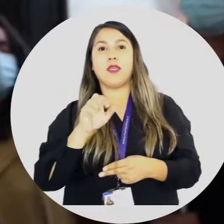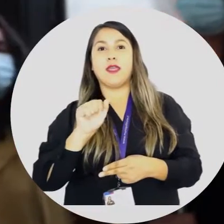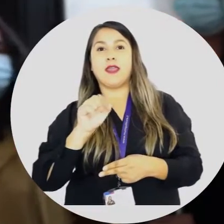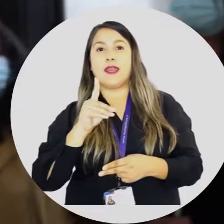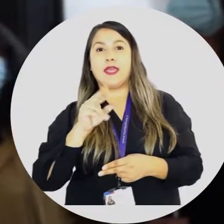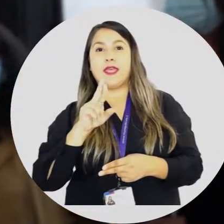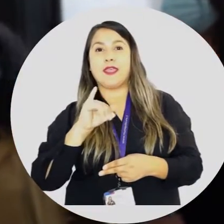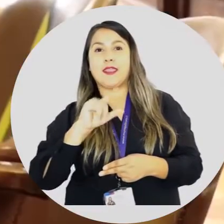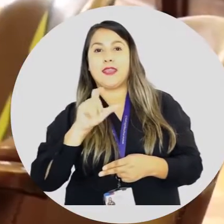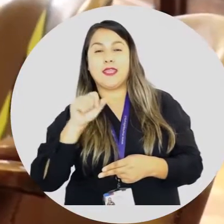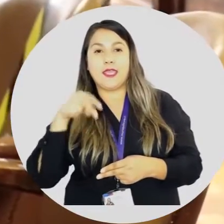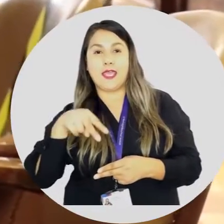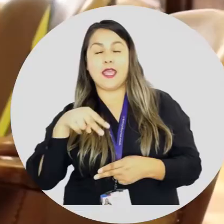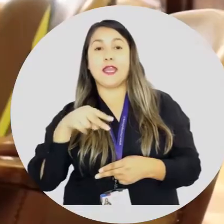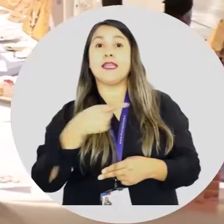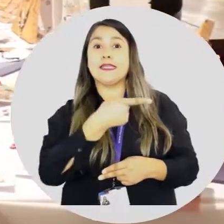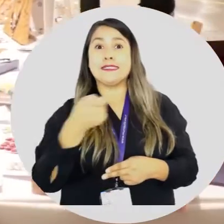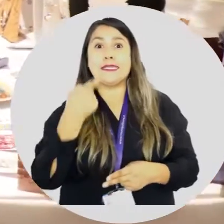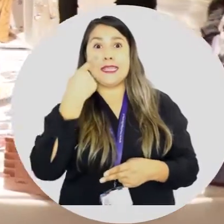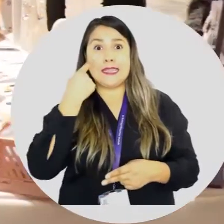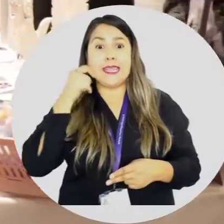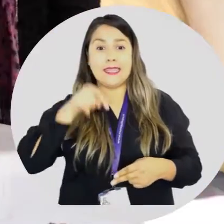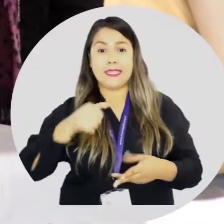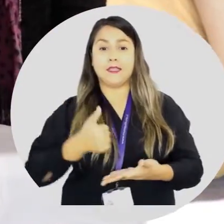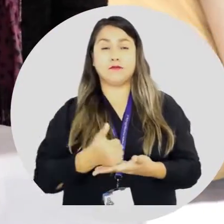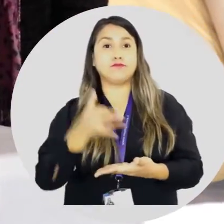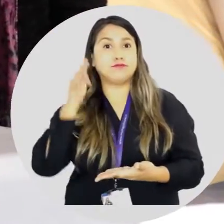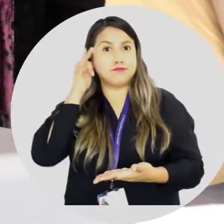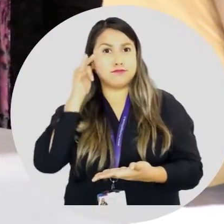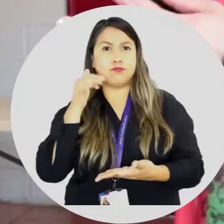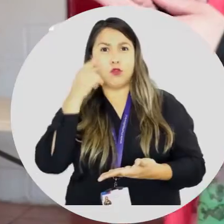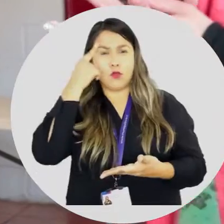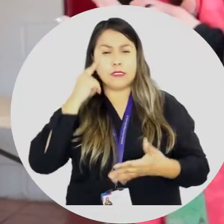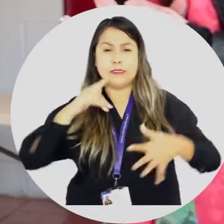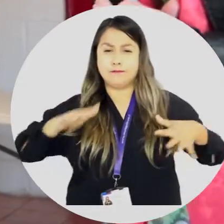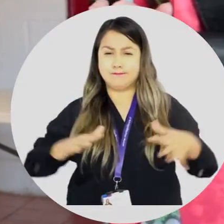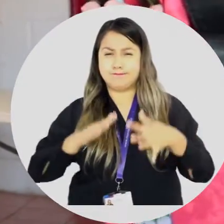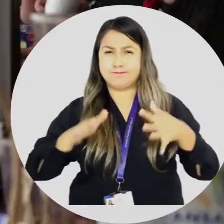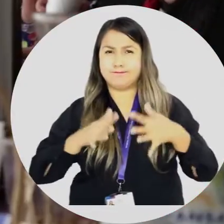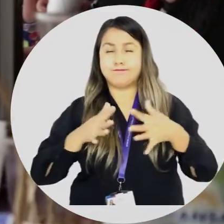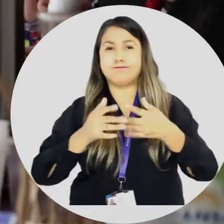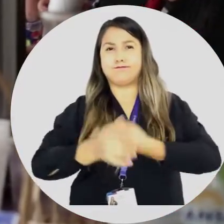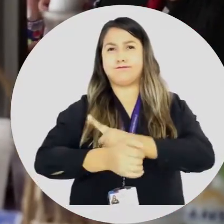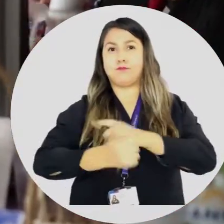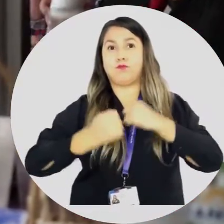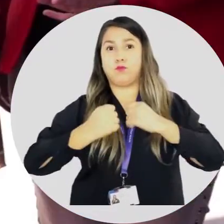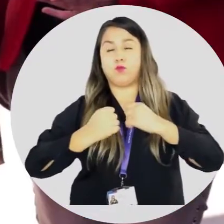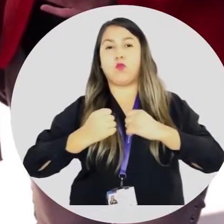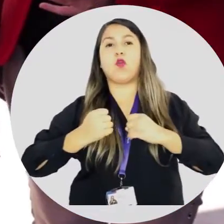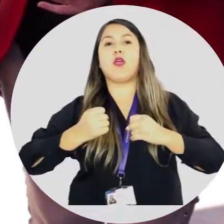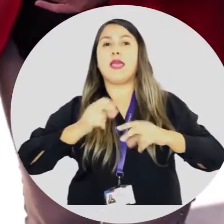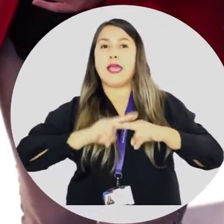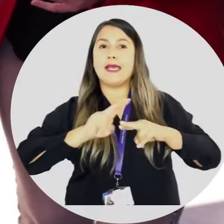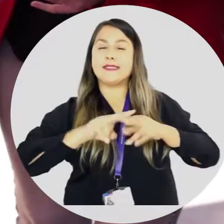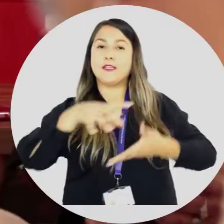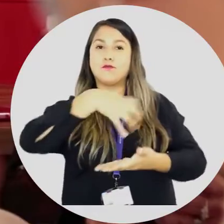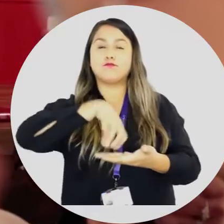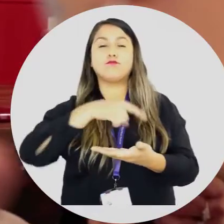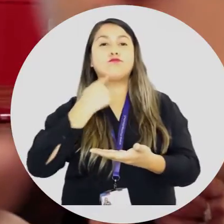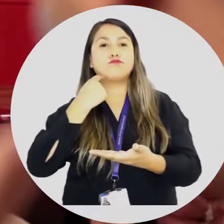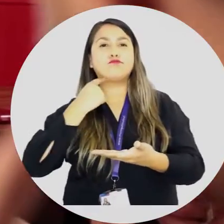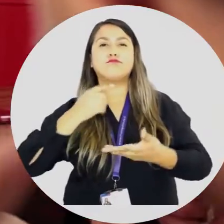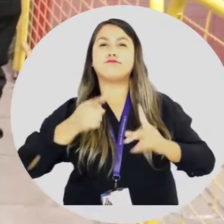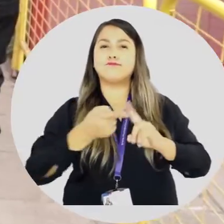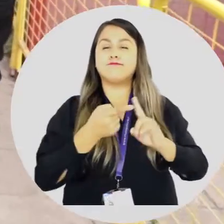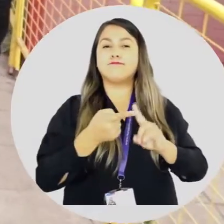100 días de esta Alcaldía Ciudadana, hemos puesto nuestras fuerzas en co-construir una Quilicura participativa y